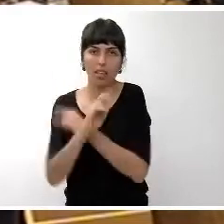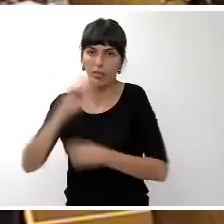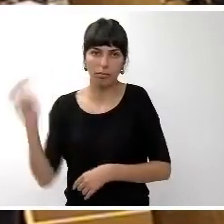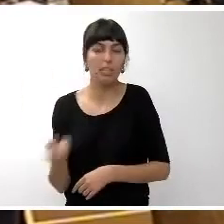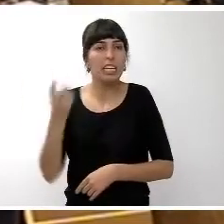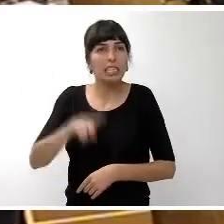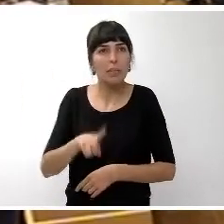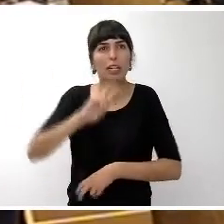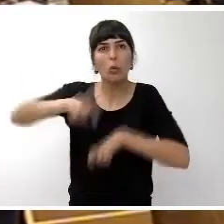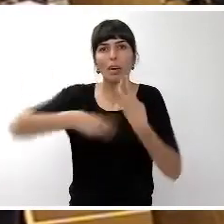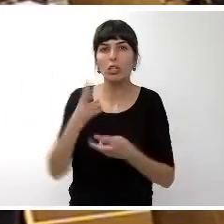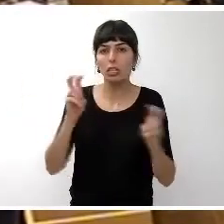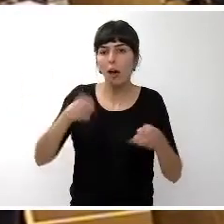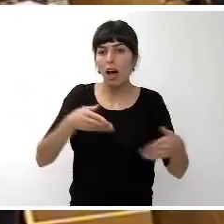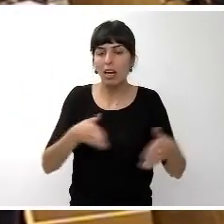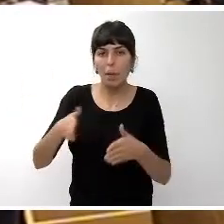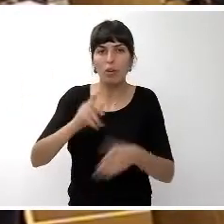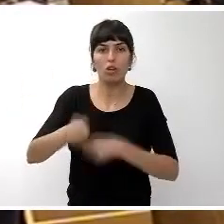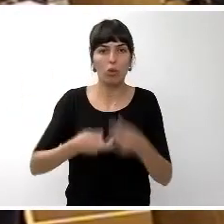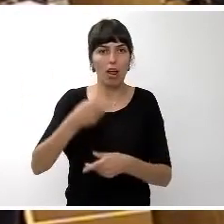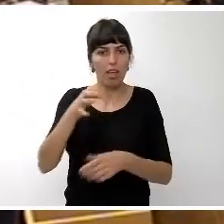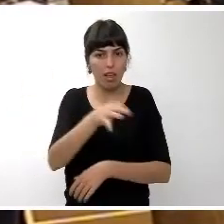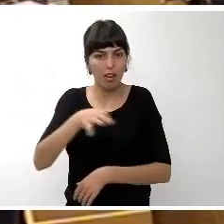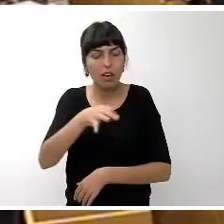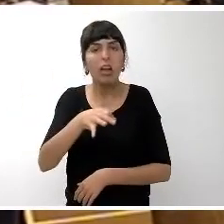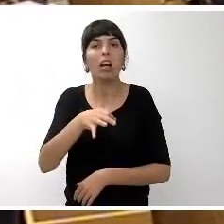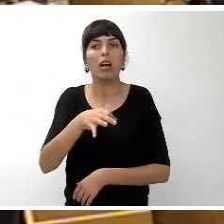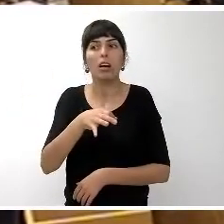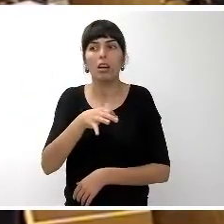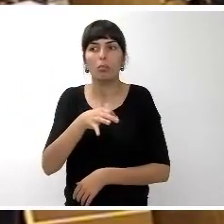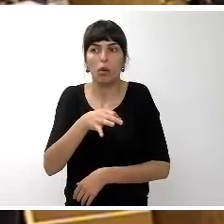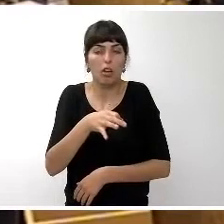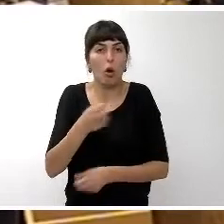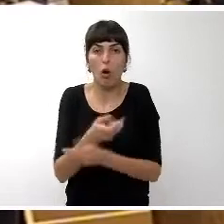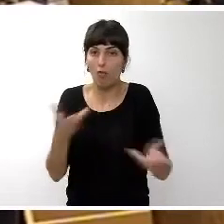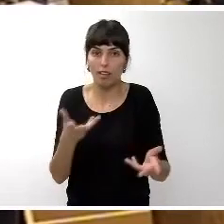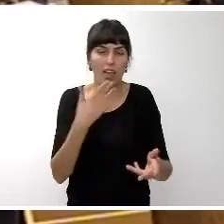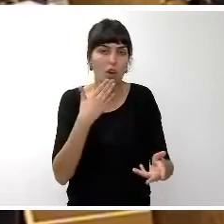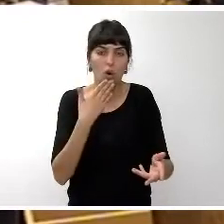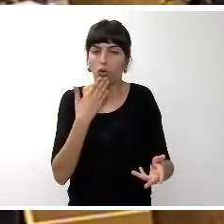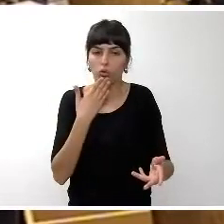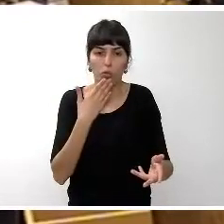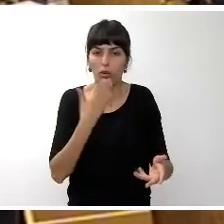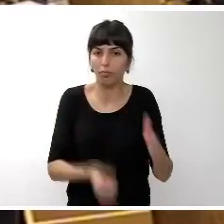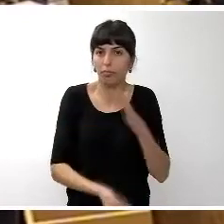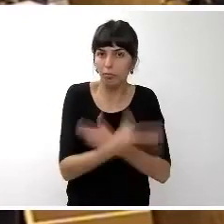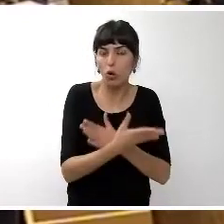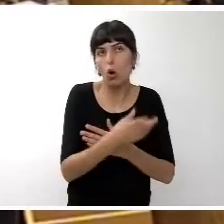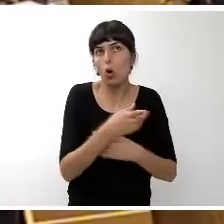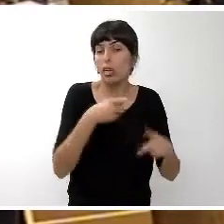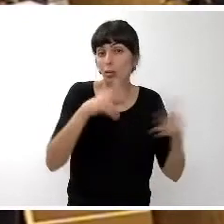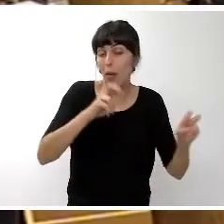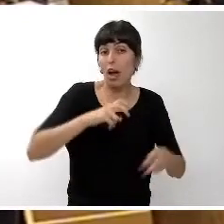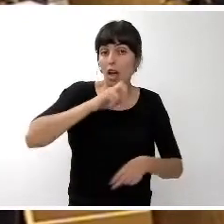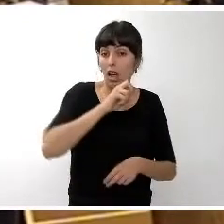caminos peatonales de la isla ¿no? ofertando construyendo una oferta de ocio de primer orden para la modalidad del turismo senderista cuya